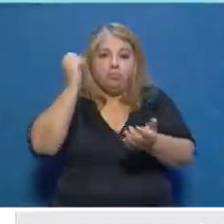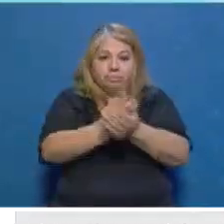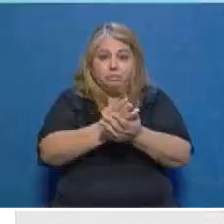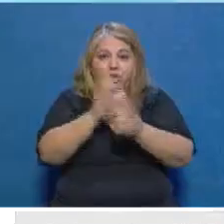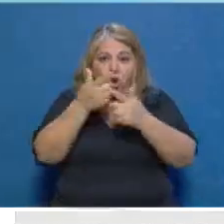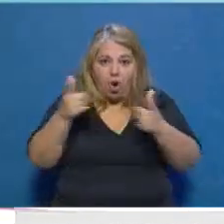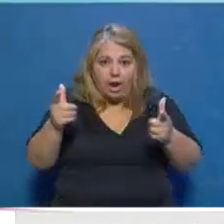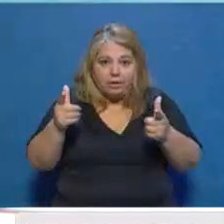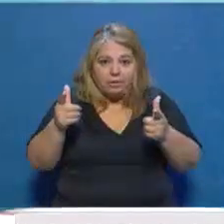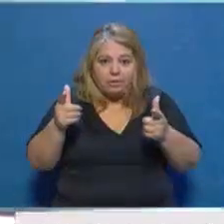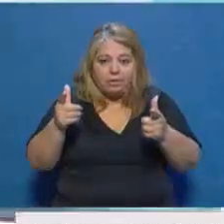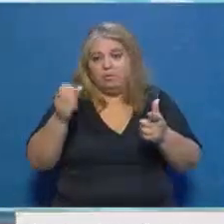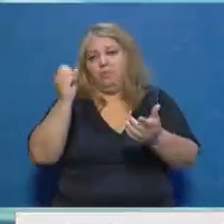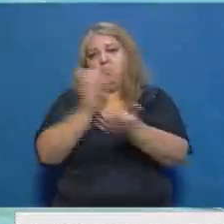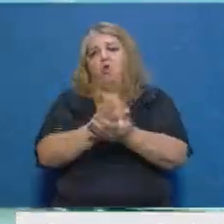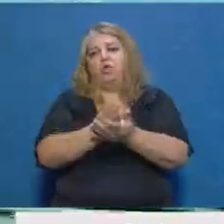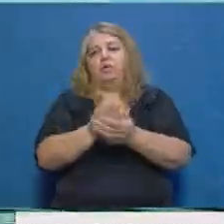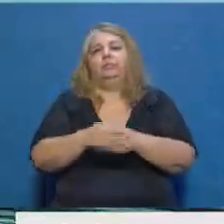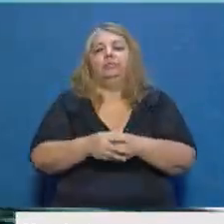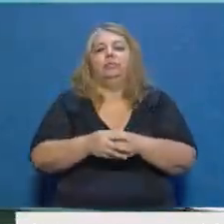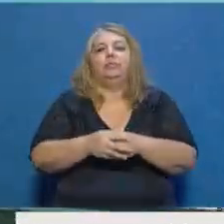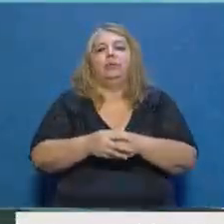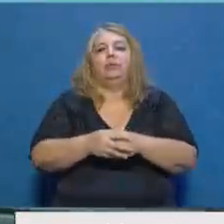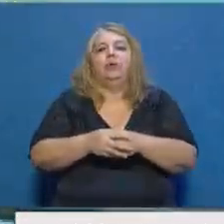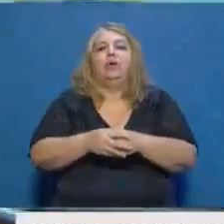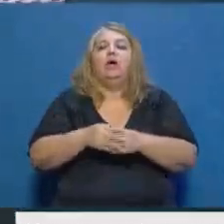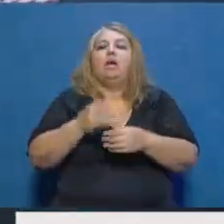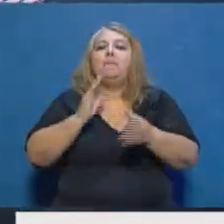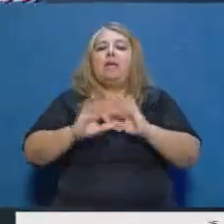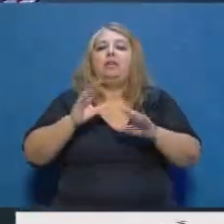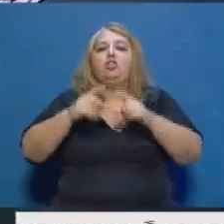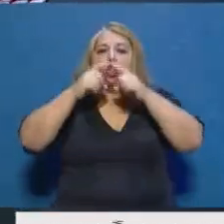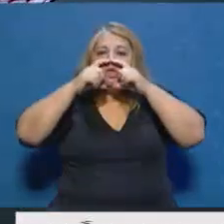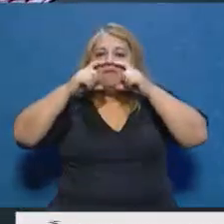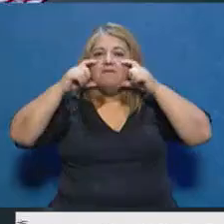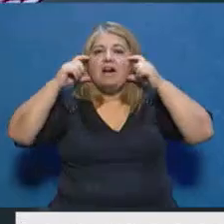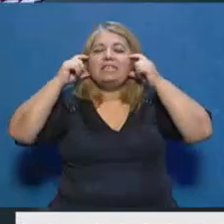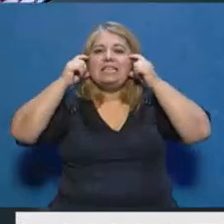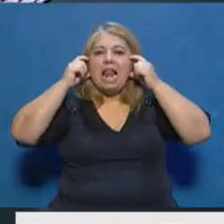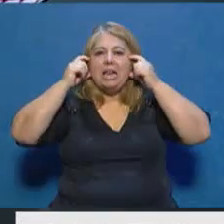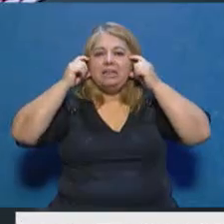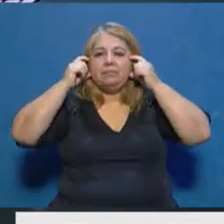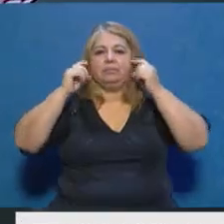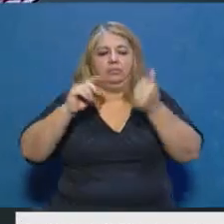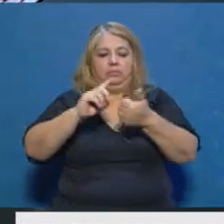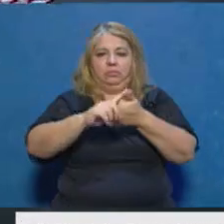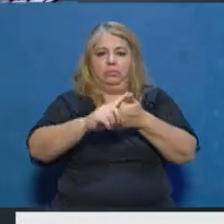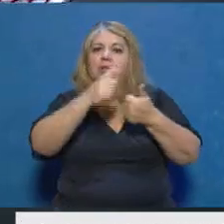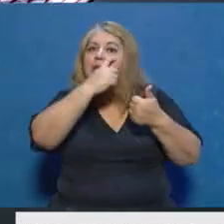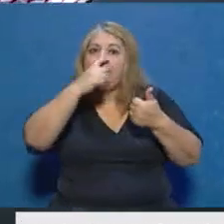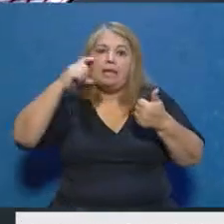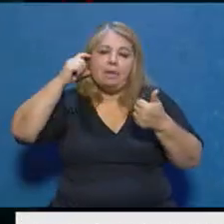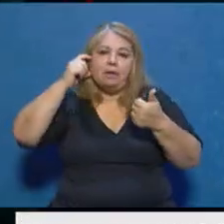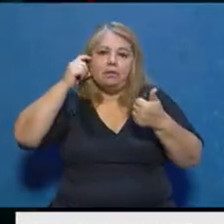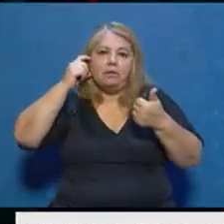el infractor. Y por último, indica los elementos de prevención facial que pueden ser utilizados son tapa boca,